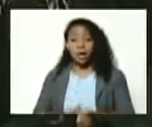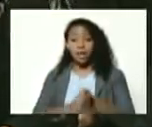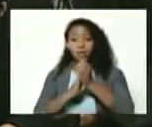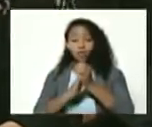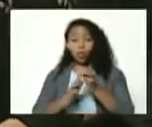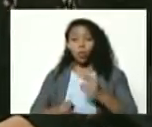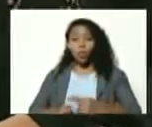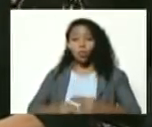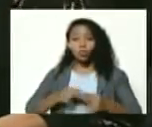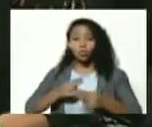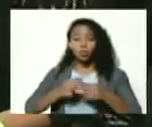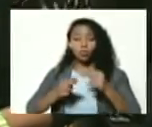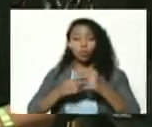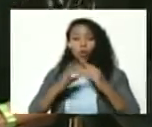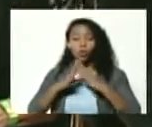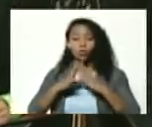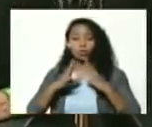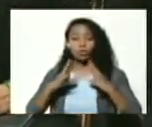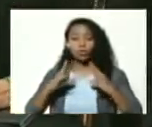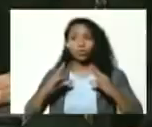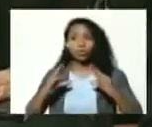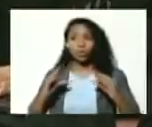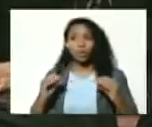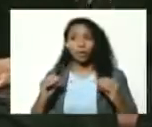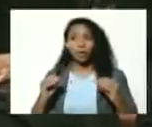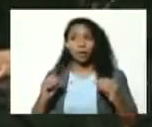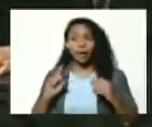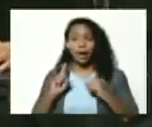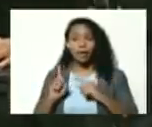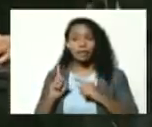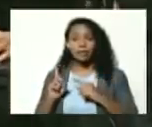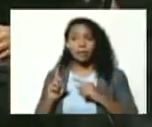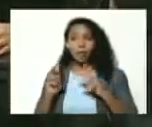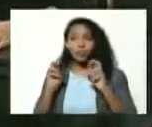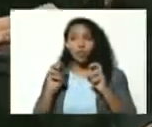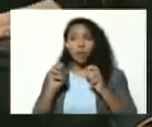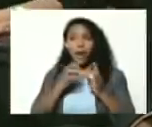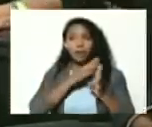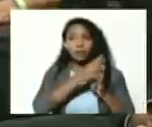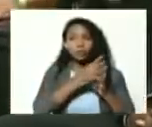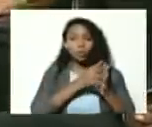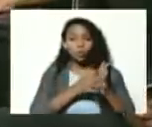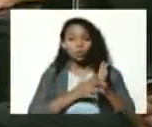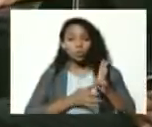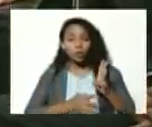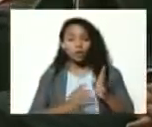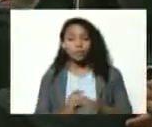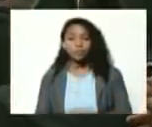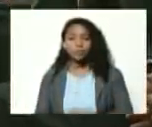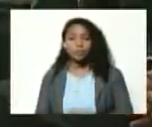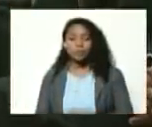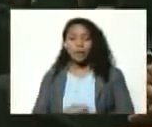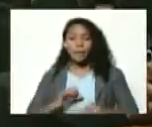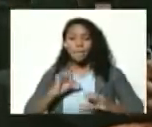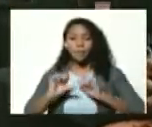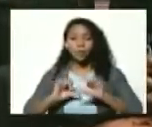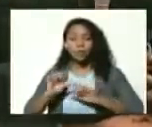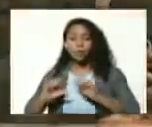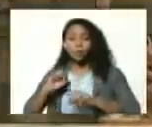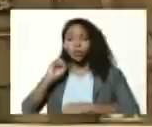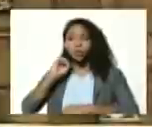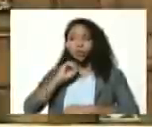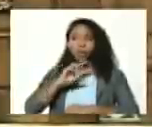construcción de toda esta nueva estructura del proceso histórico